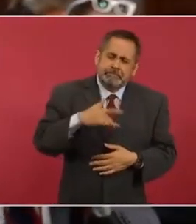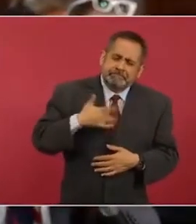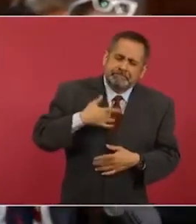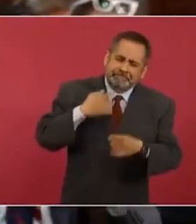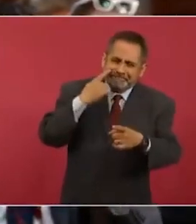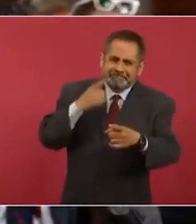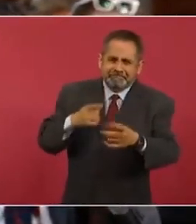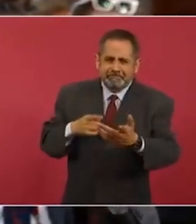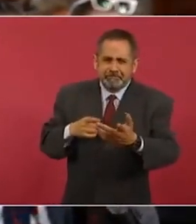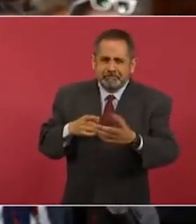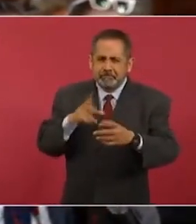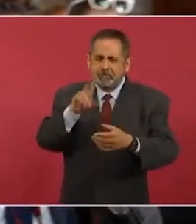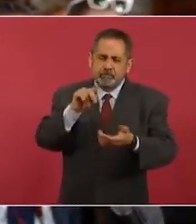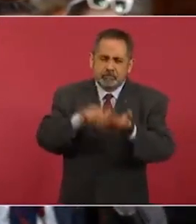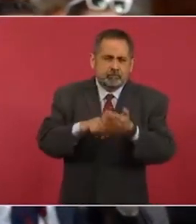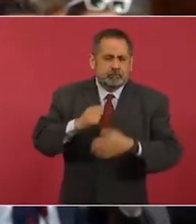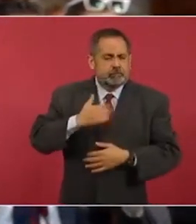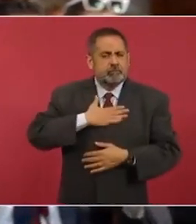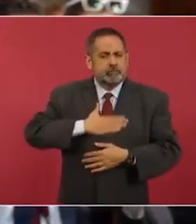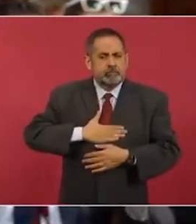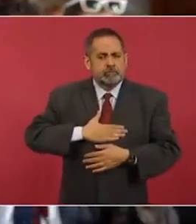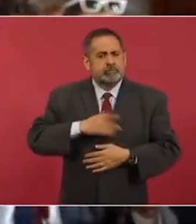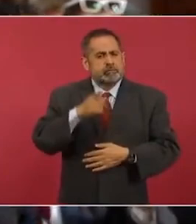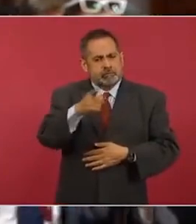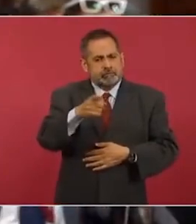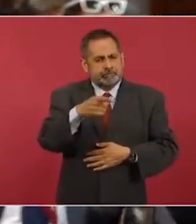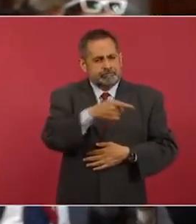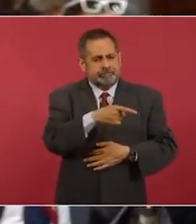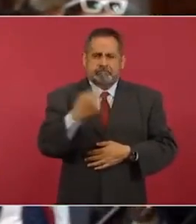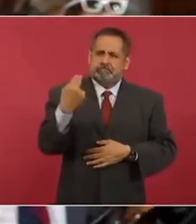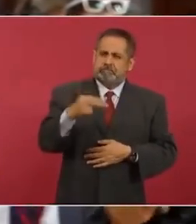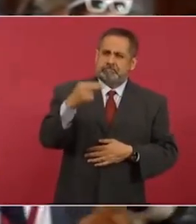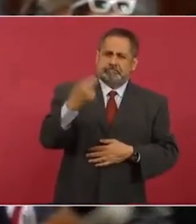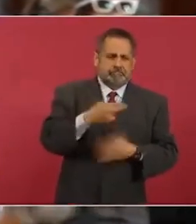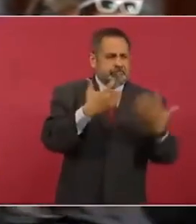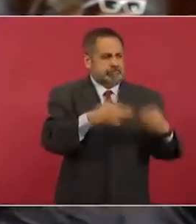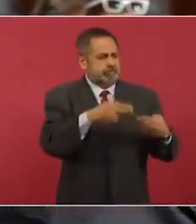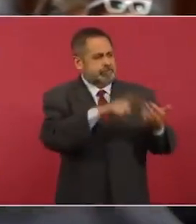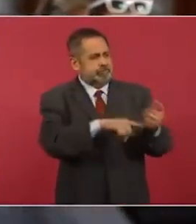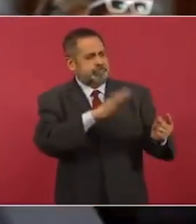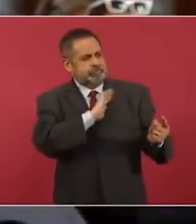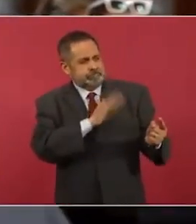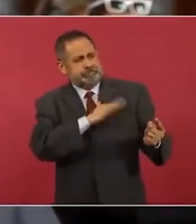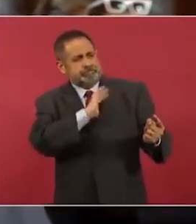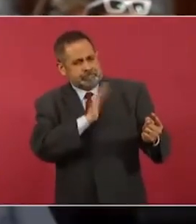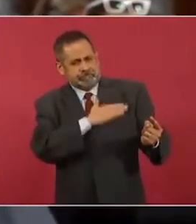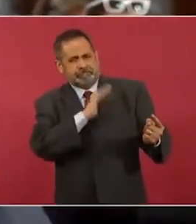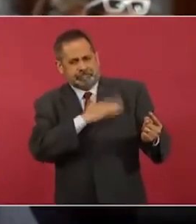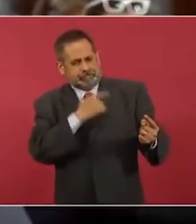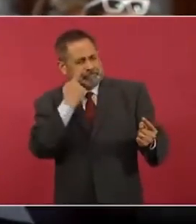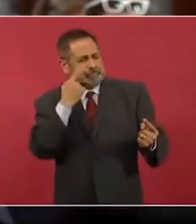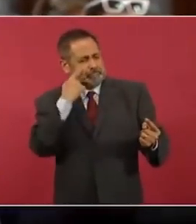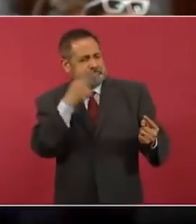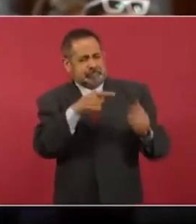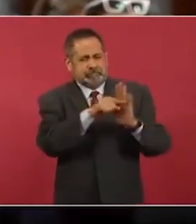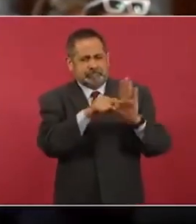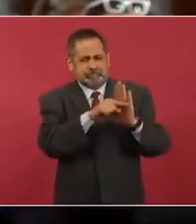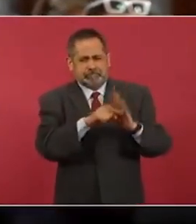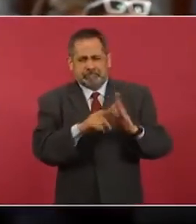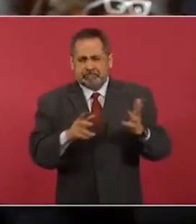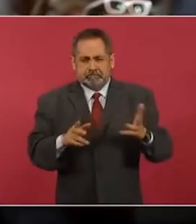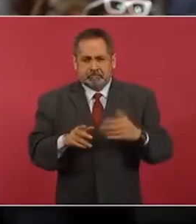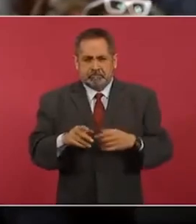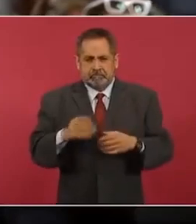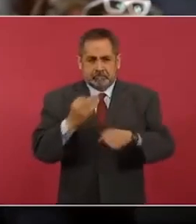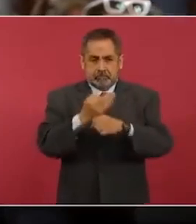que no es justo ese tratamiento hacia España. Y debo decir también una cosa, lo digo por todos aquellos